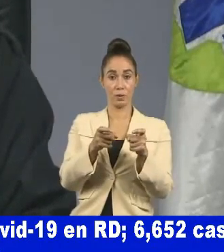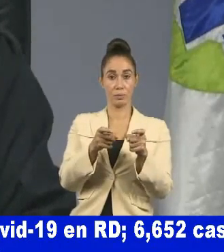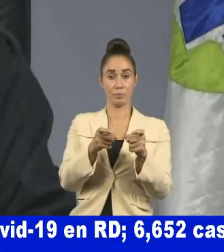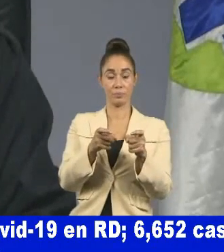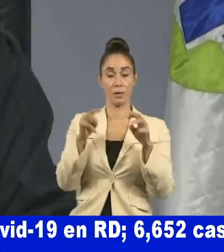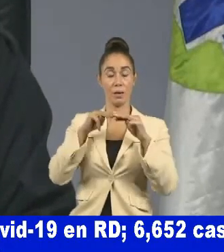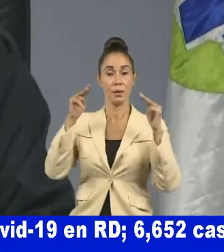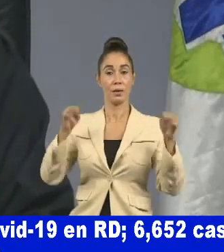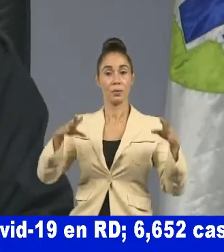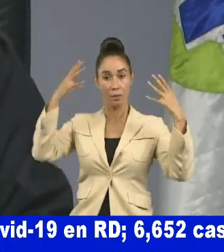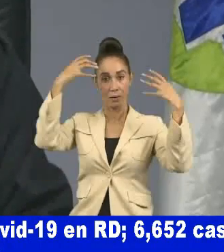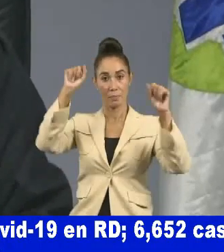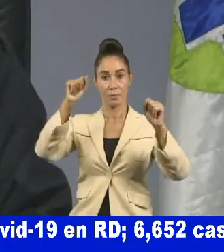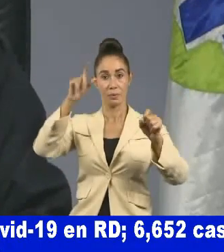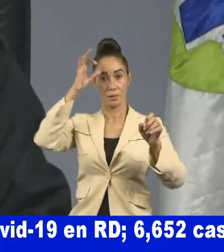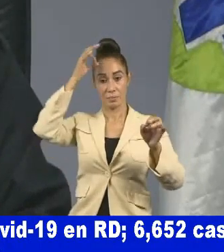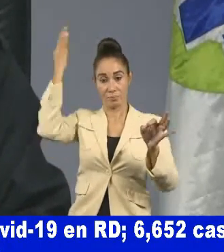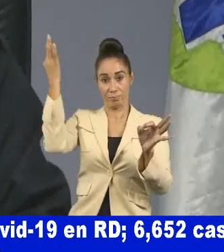Presidencia.